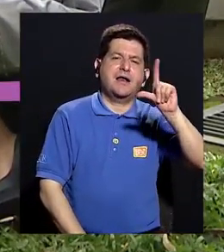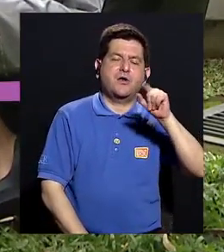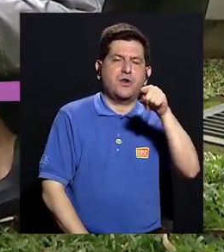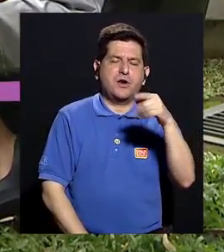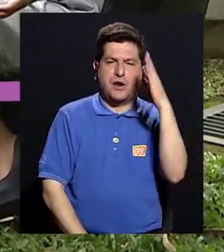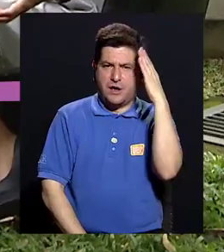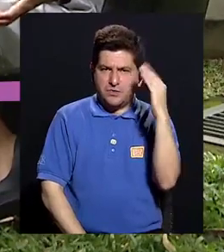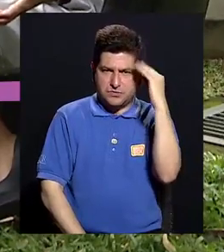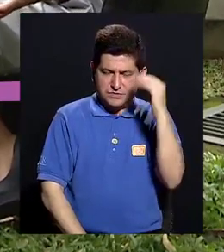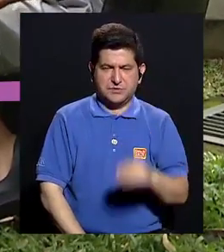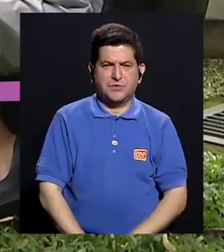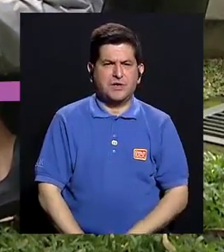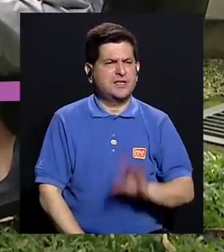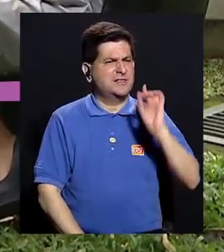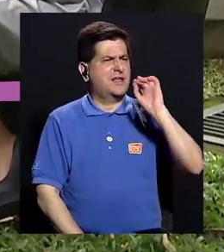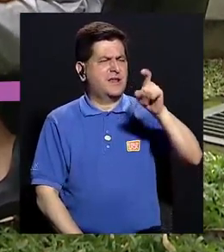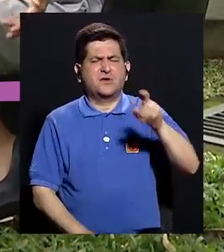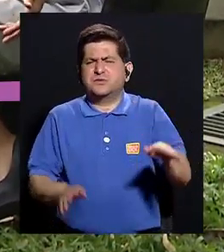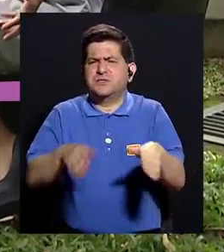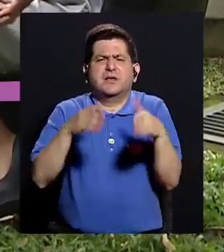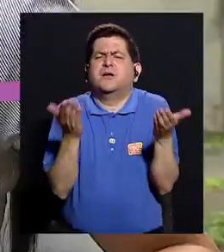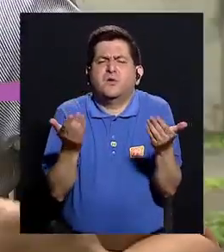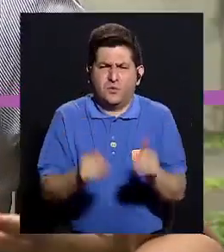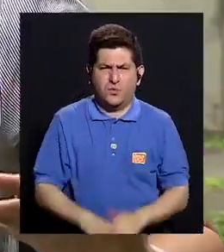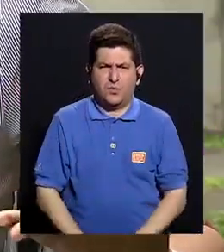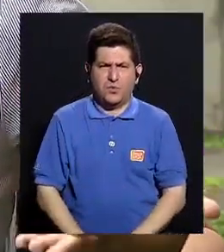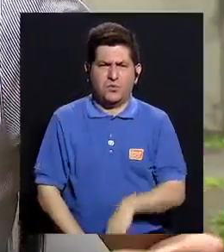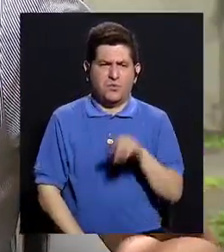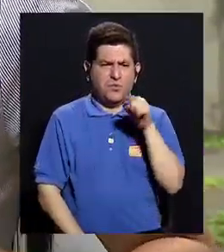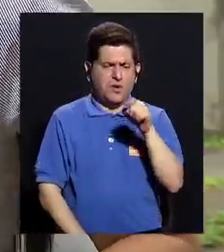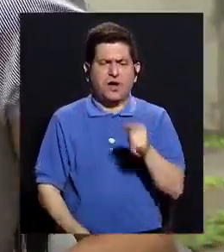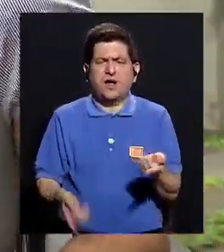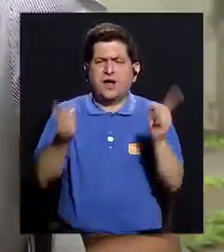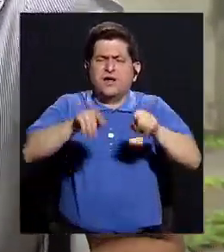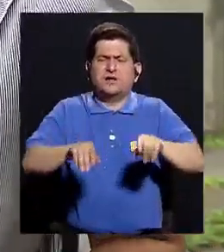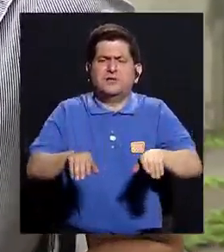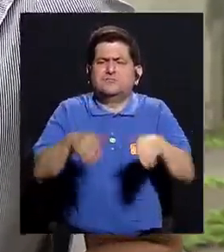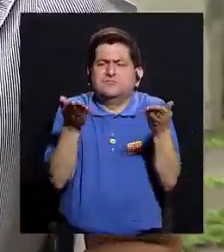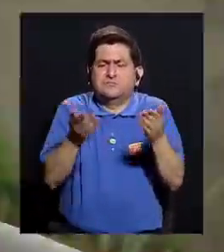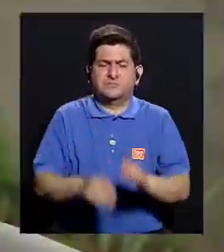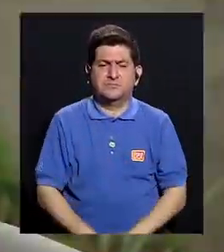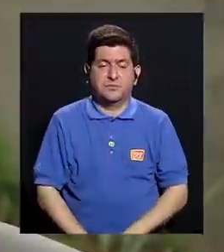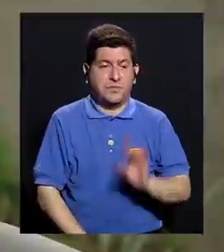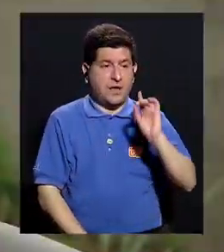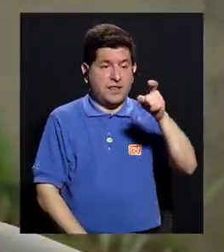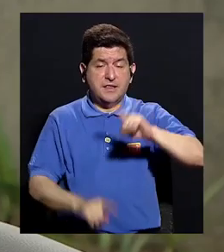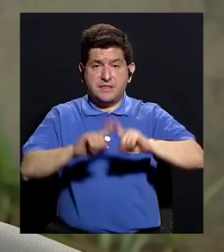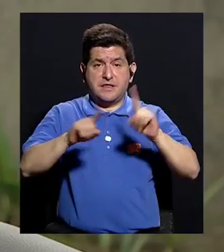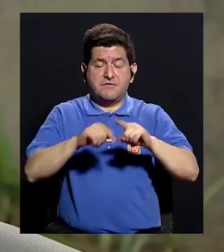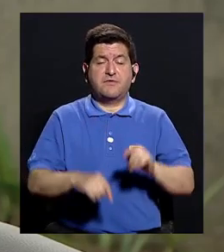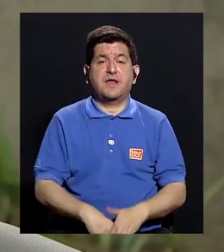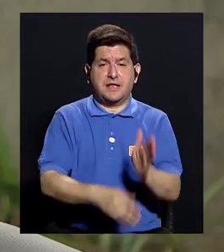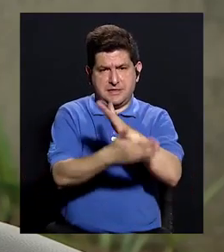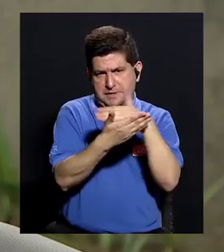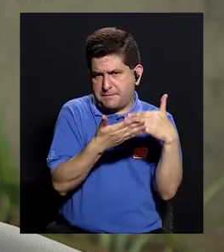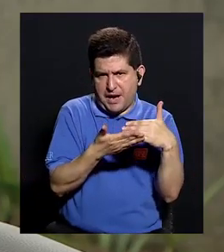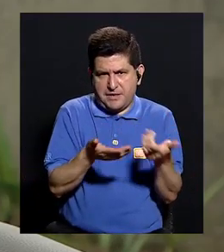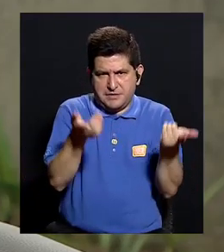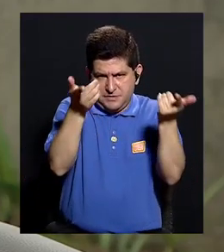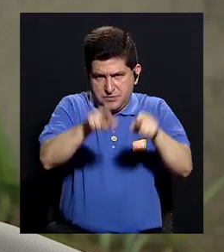en su experiencia, ¿cómo fue diagnosticado? ¿Cómo es que hacen el diagnóstico? Bueno, el diagnóstico se hace en varias partes.